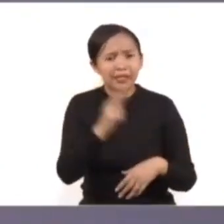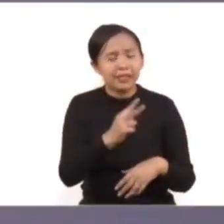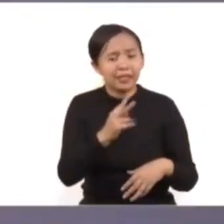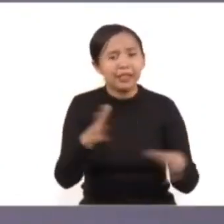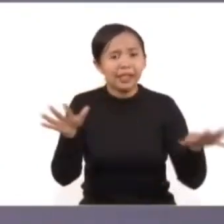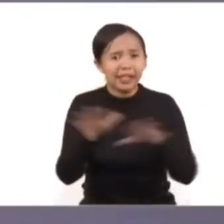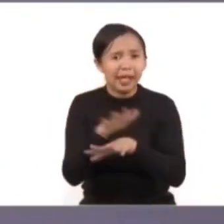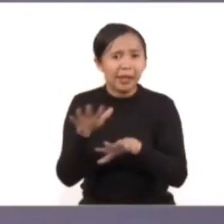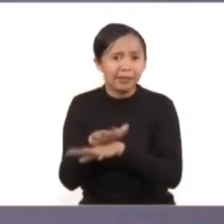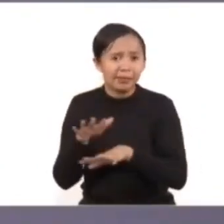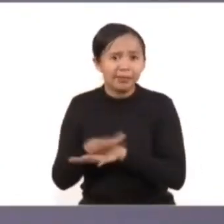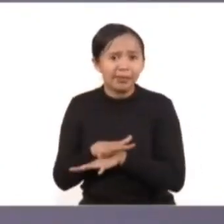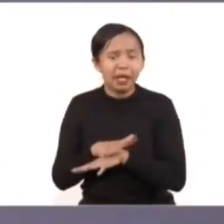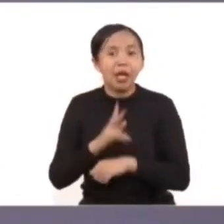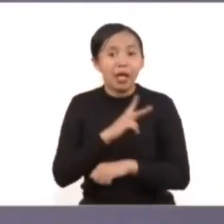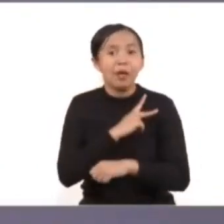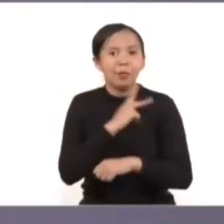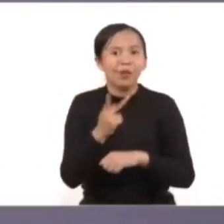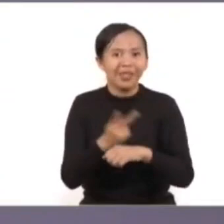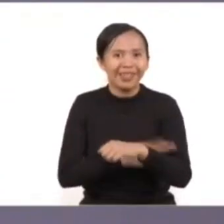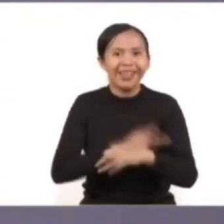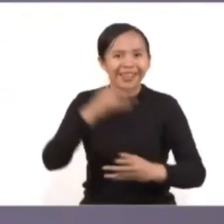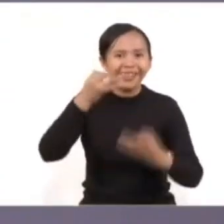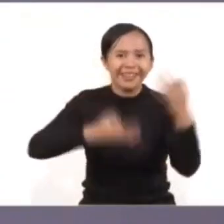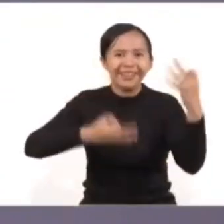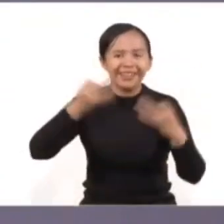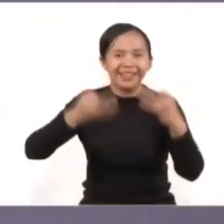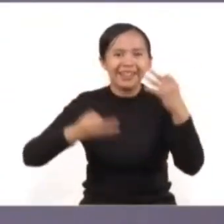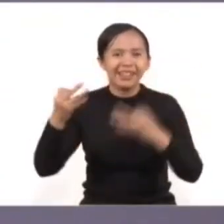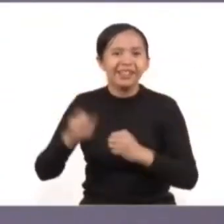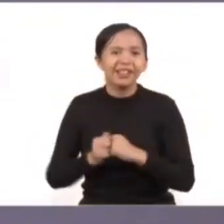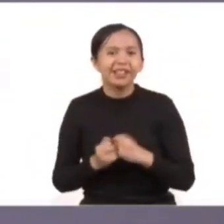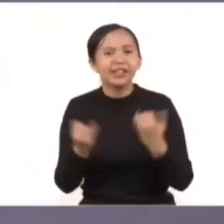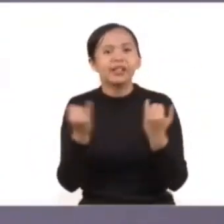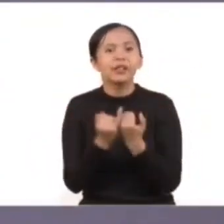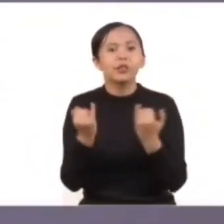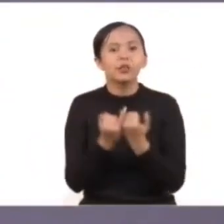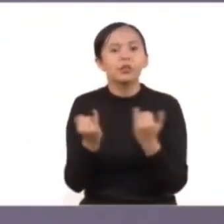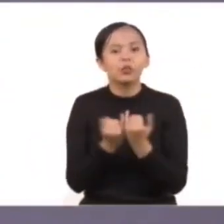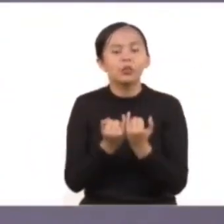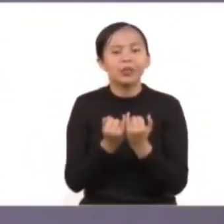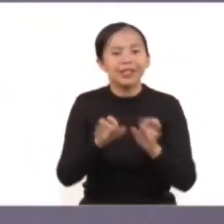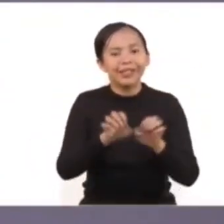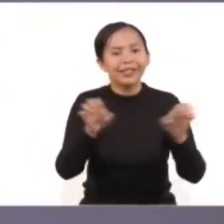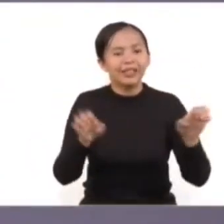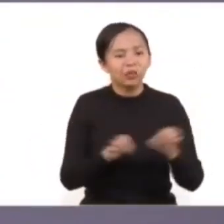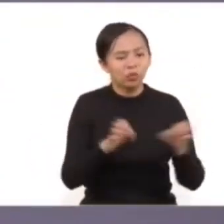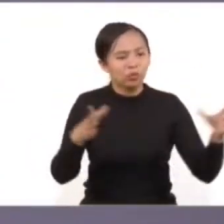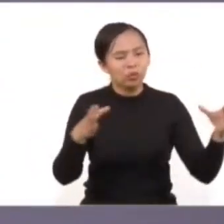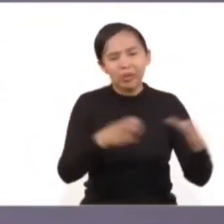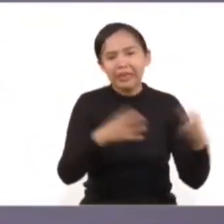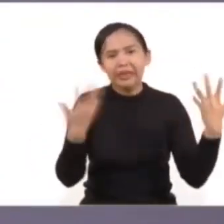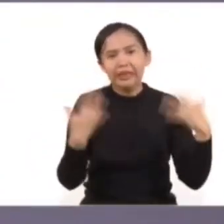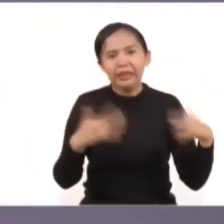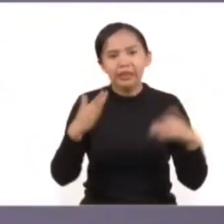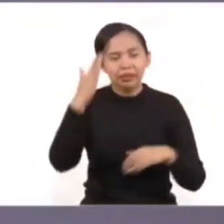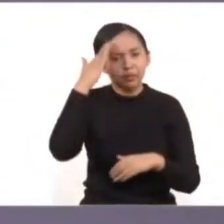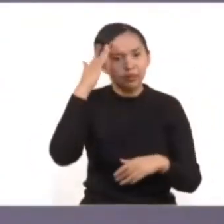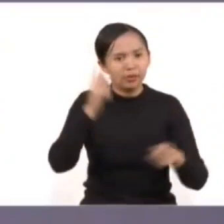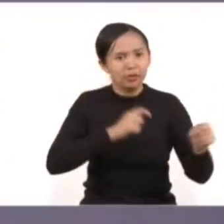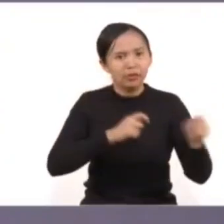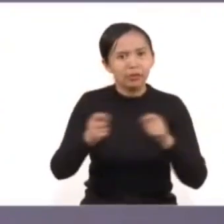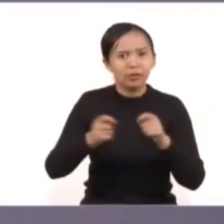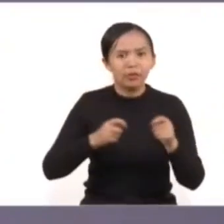ocurre dentro del Poder Judicial y que encabeza también el conjunto del equipo que a su vez lidera